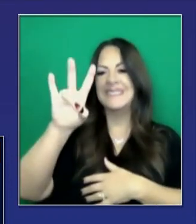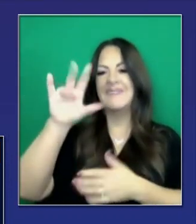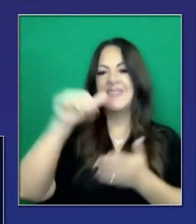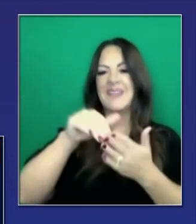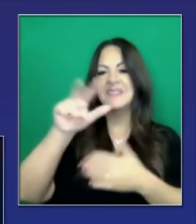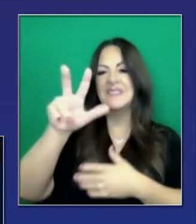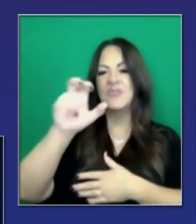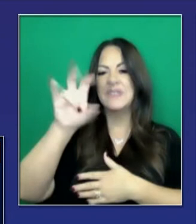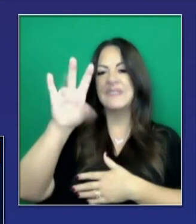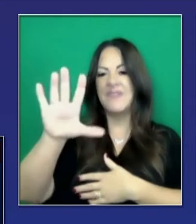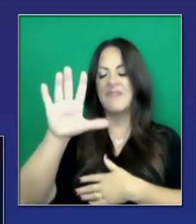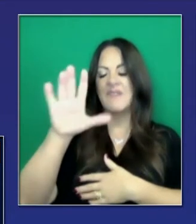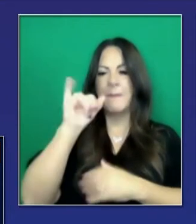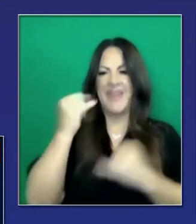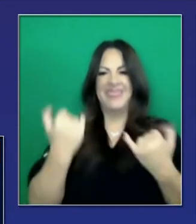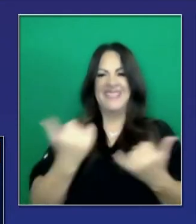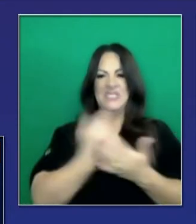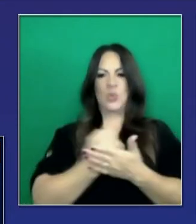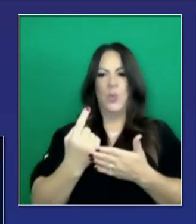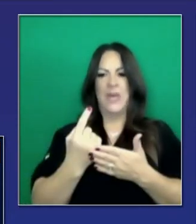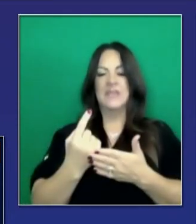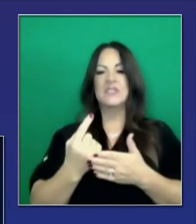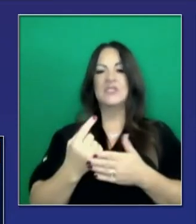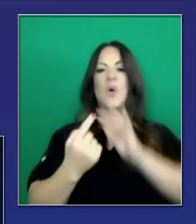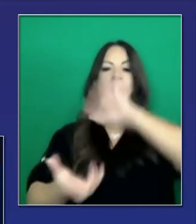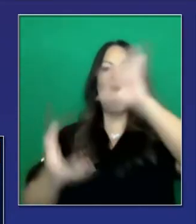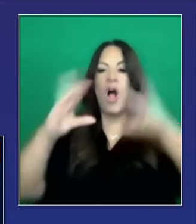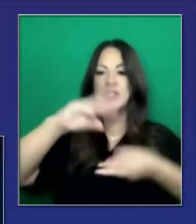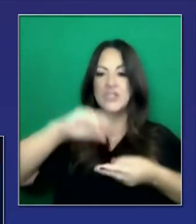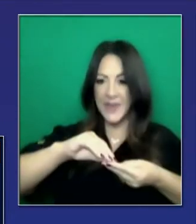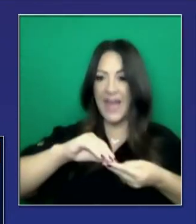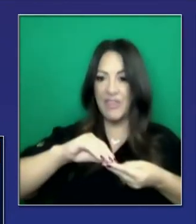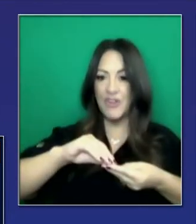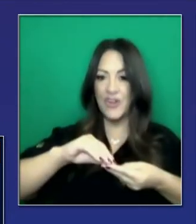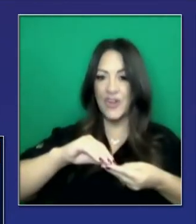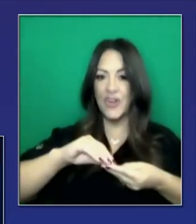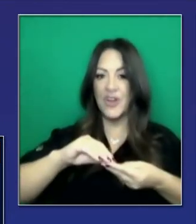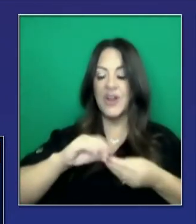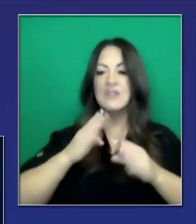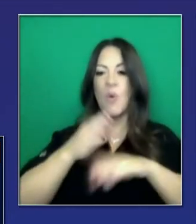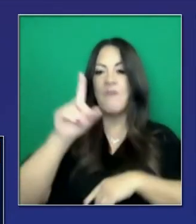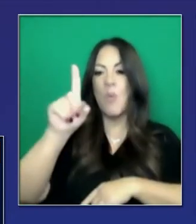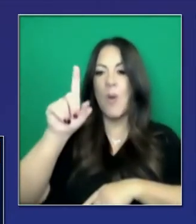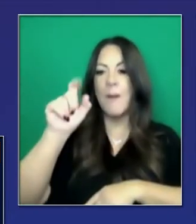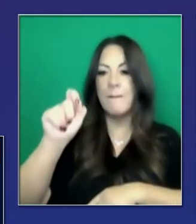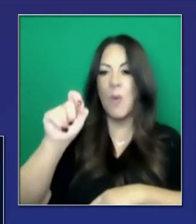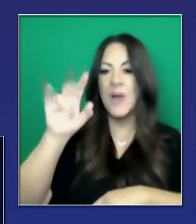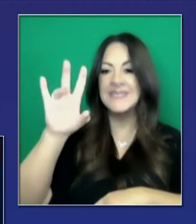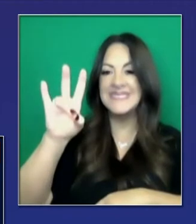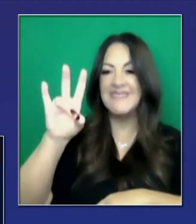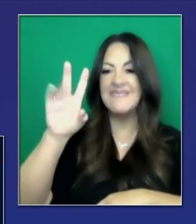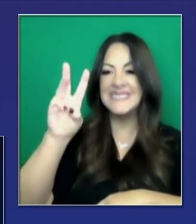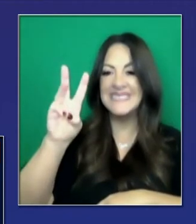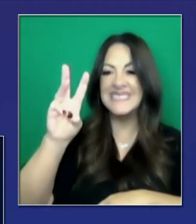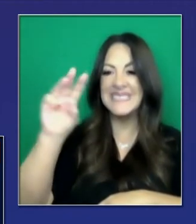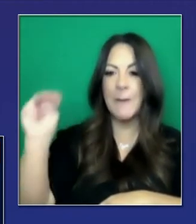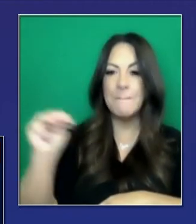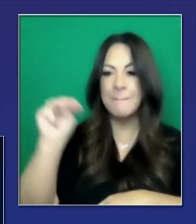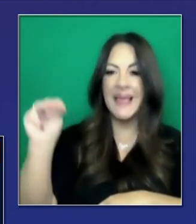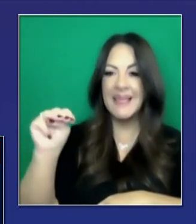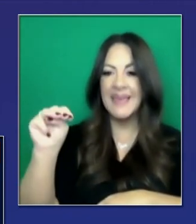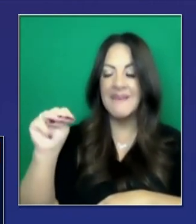antes del final de esta semana. Entonces, si las juntan todas, el total son 1.76